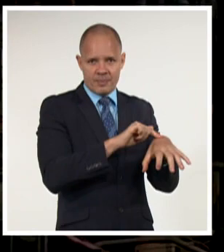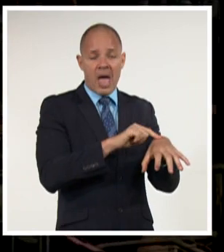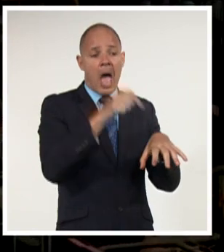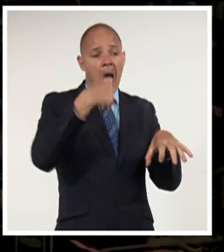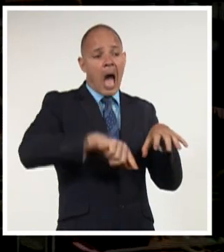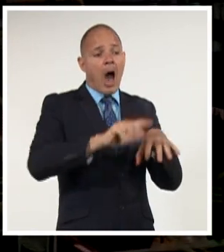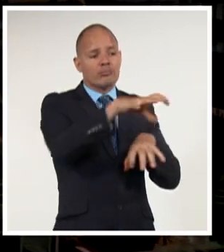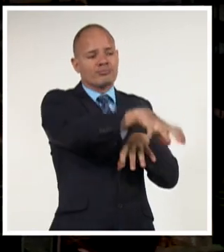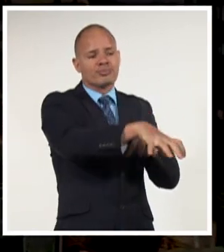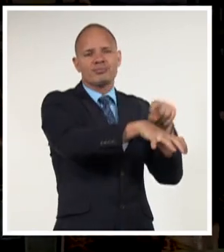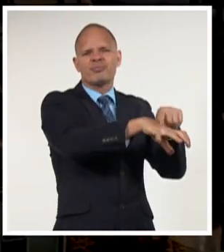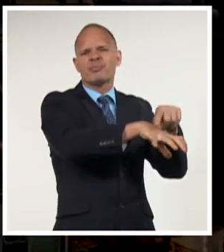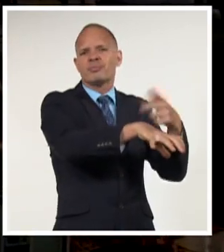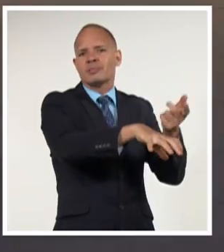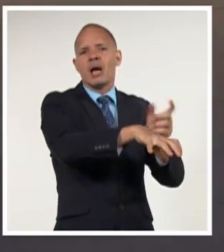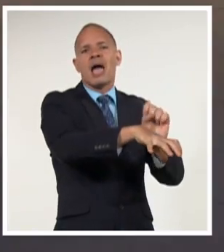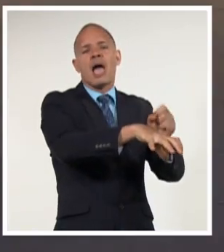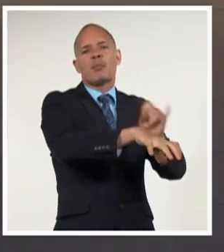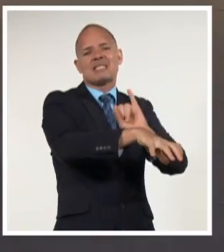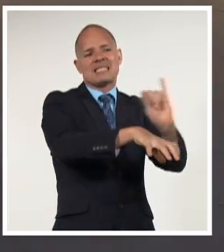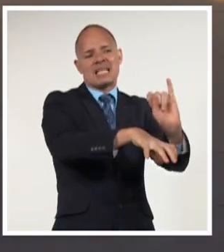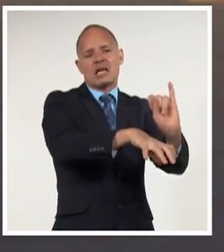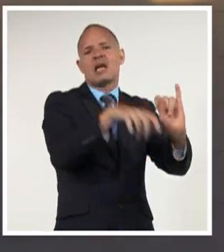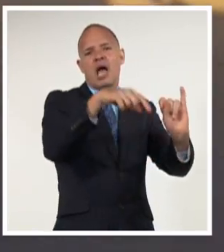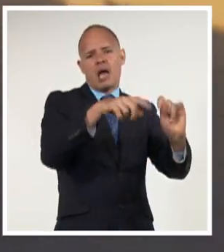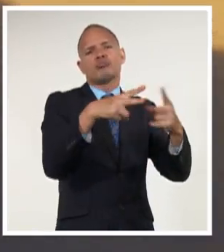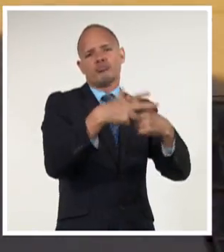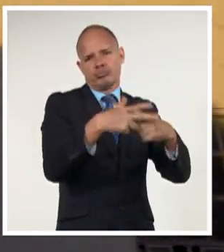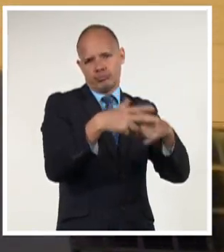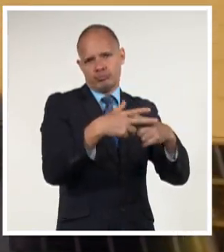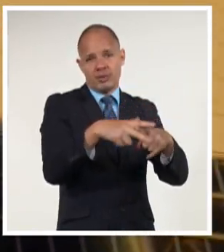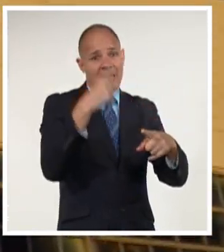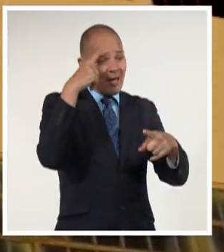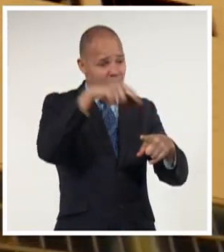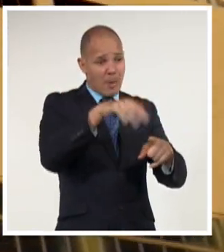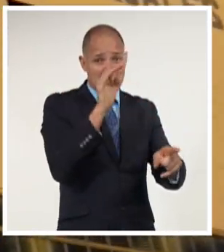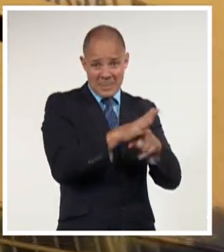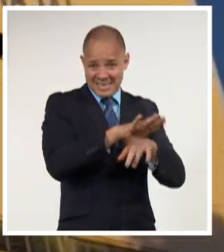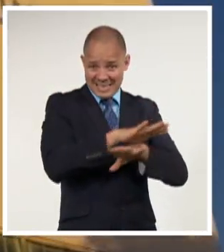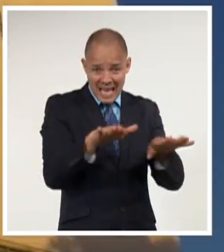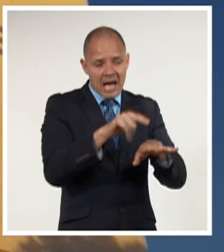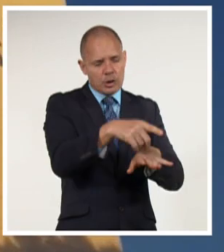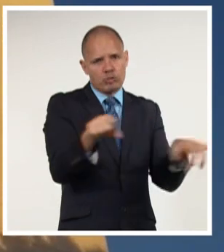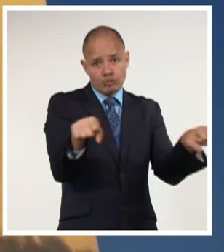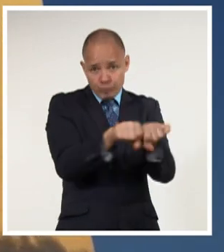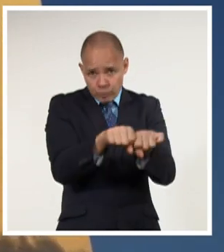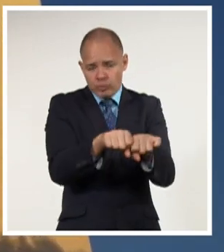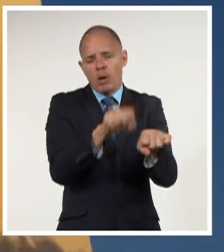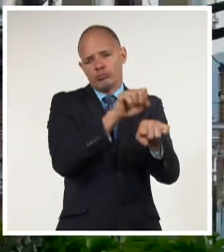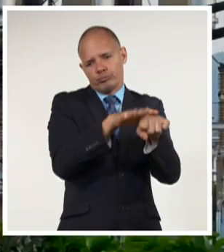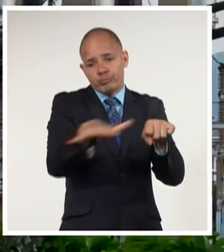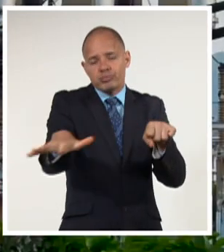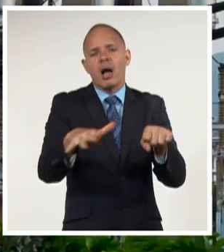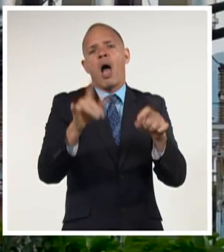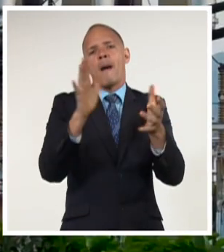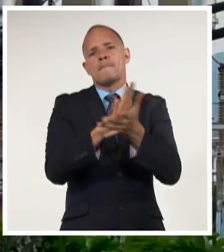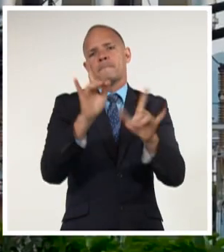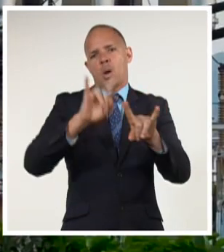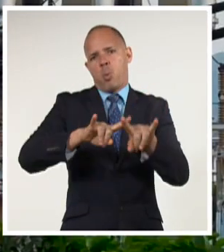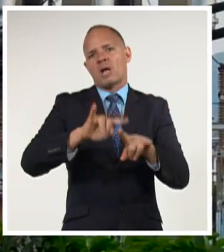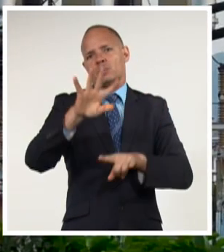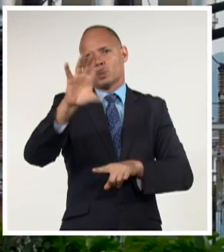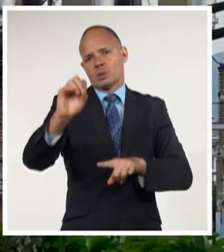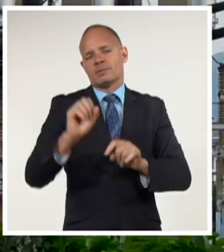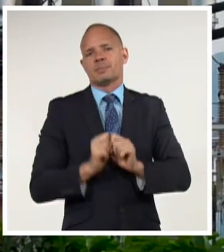avería en la caldera de la unidad número 6, que una vez sincronice, aportará 50 megawatts. Se ejecuta, además, el proceso